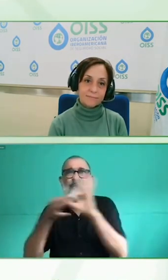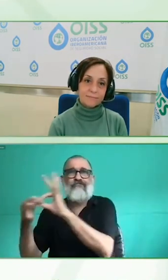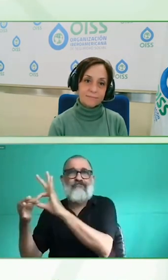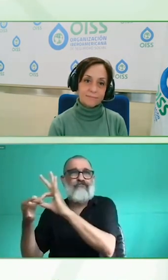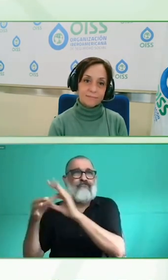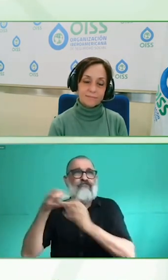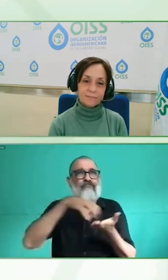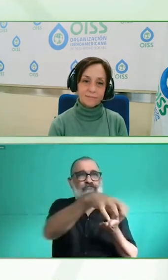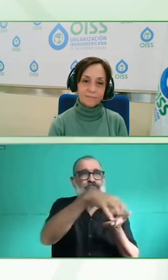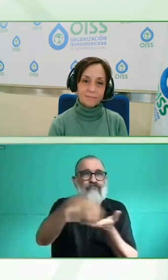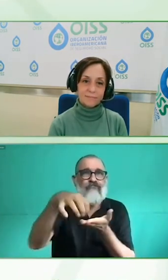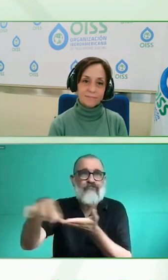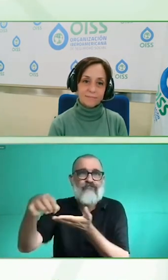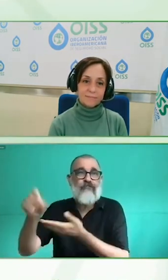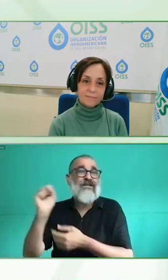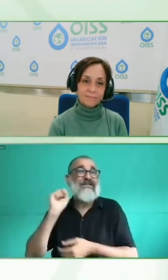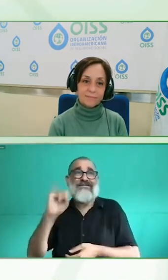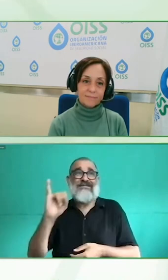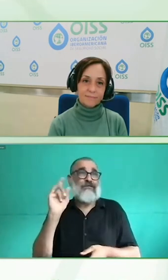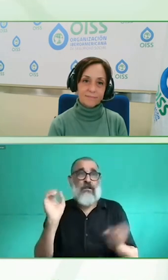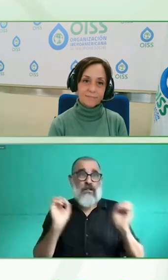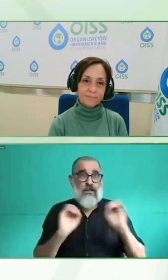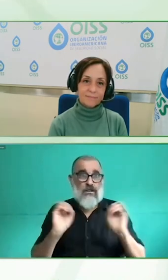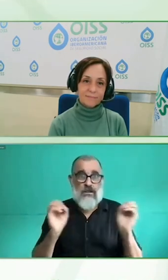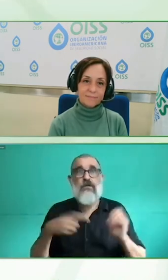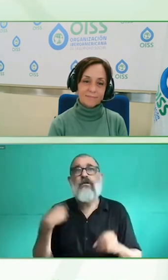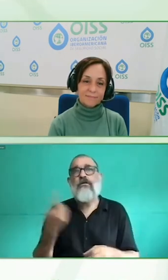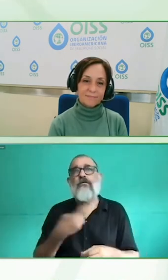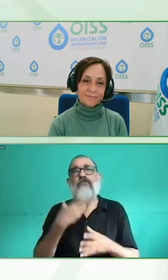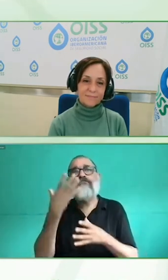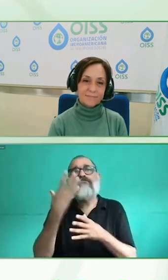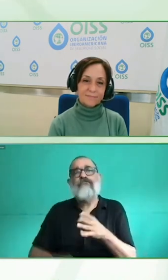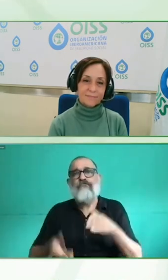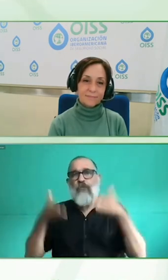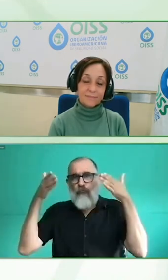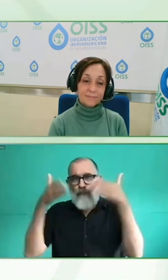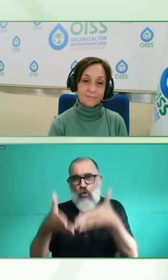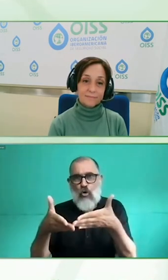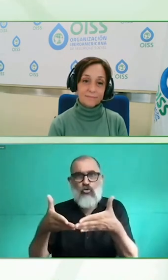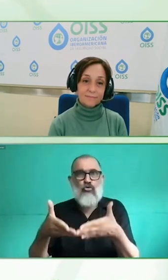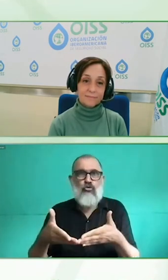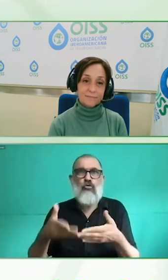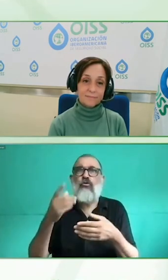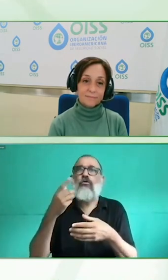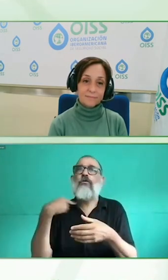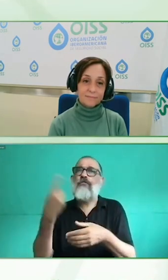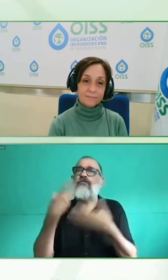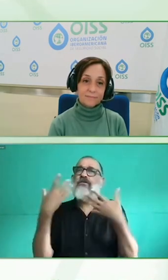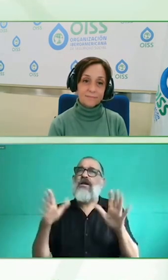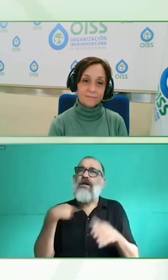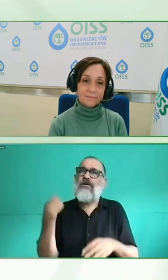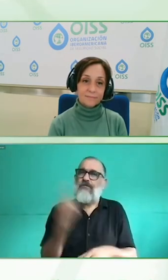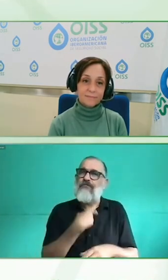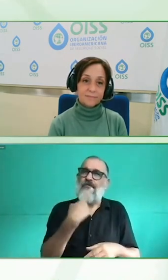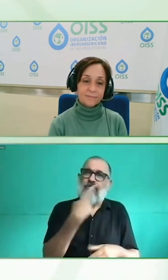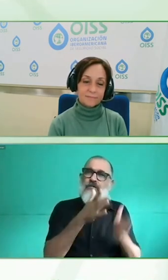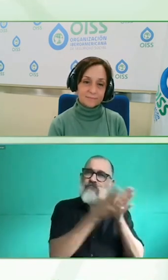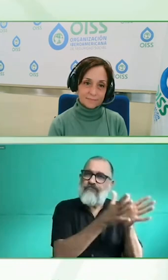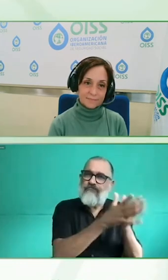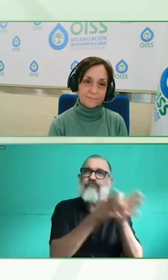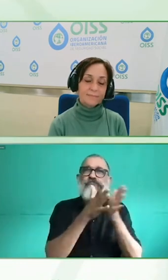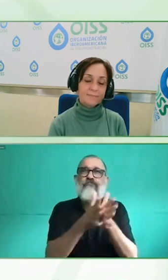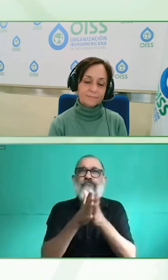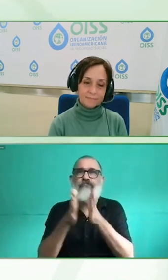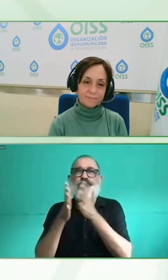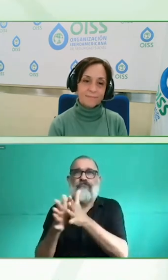y probablemente, y esto no es porque queremos hacer promoción de nuestros propios productos, pero a mí los hoteles y la unión, los hoteles y la unión tienen todo tipo de